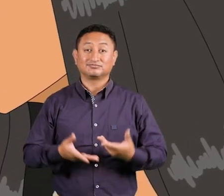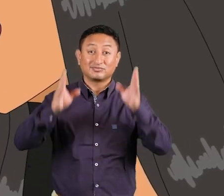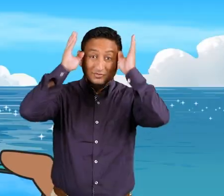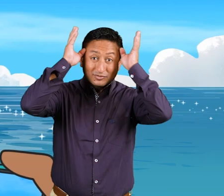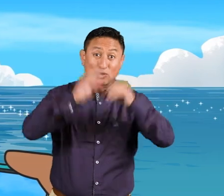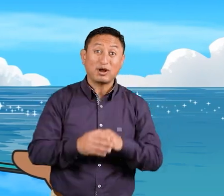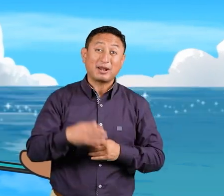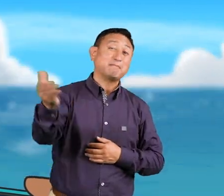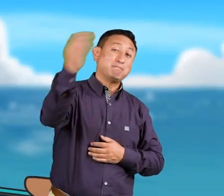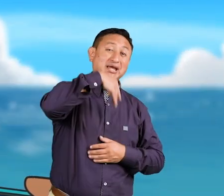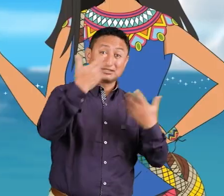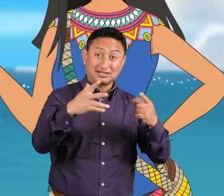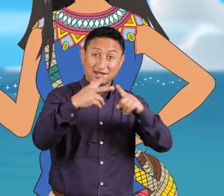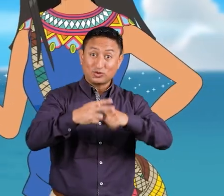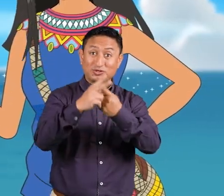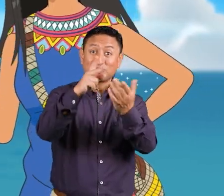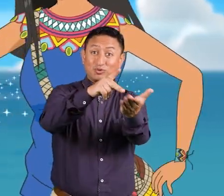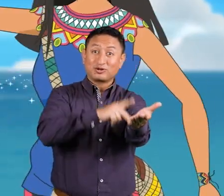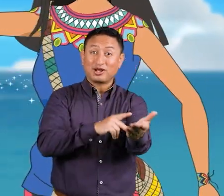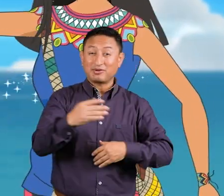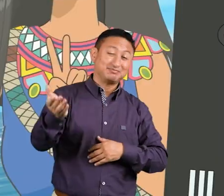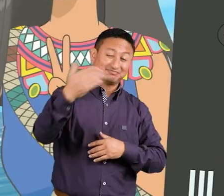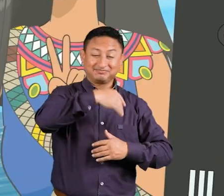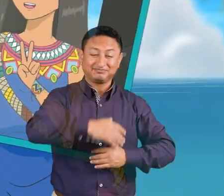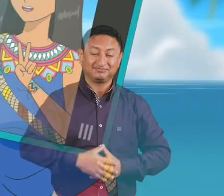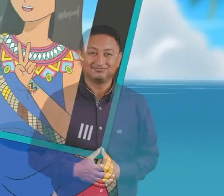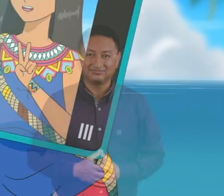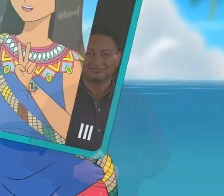¡Samuel! ¡Ven que ya vamos a empezar! ¡Hágale VT!